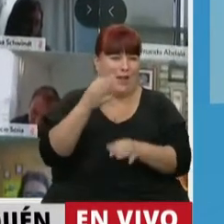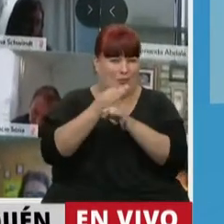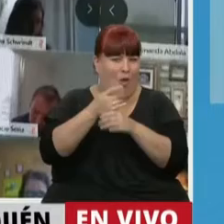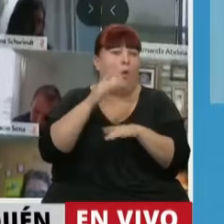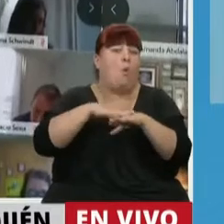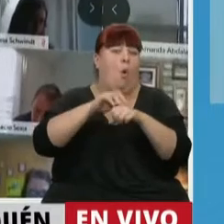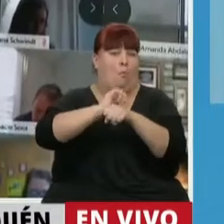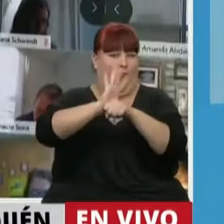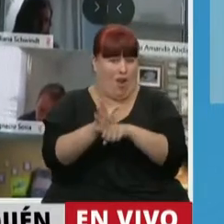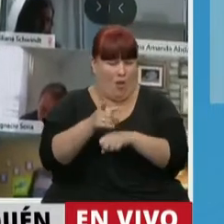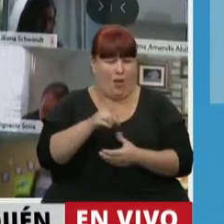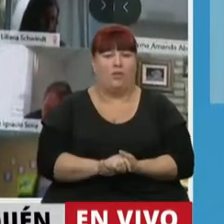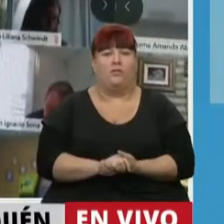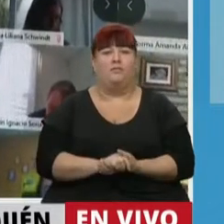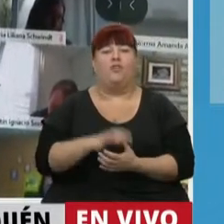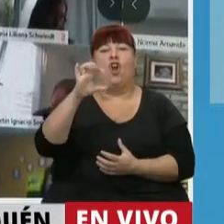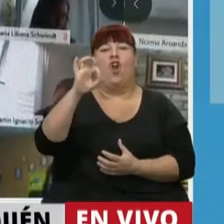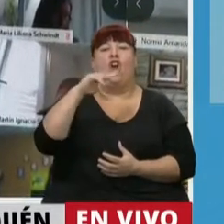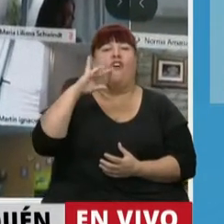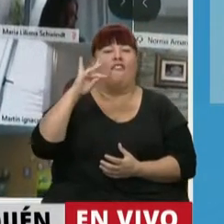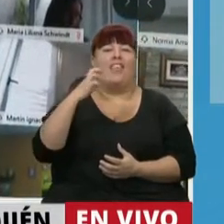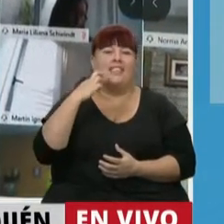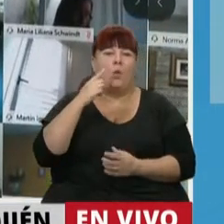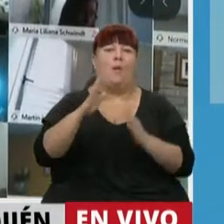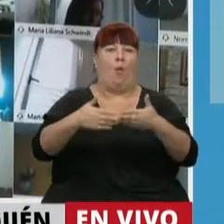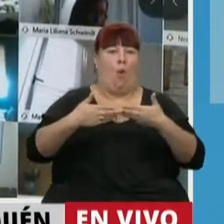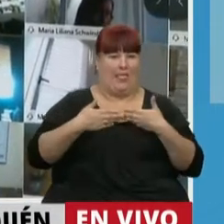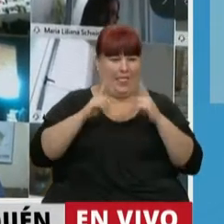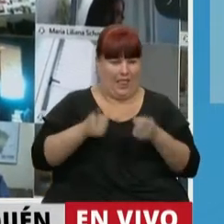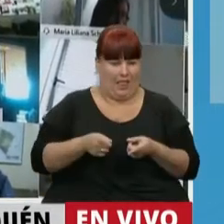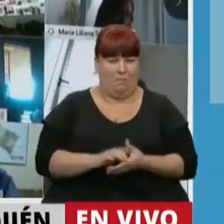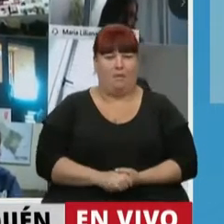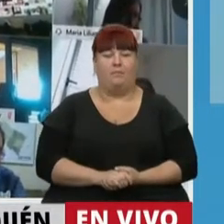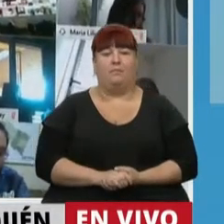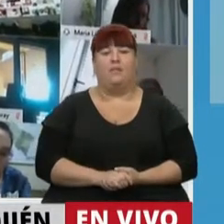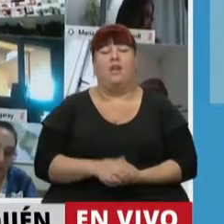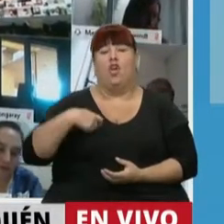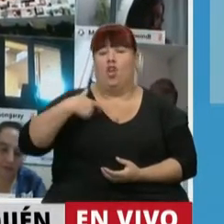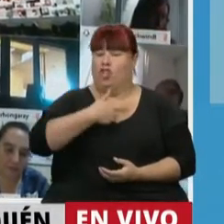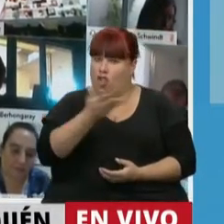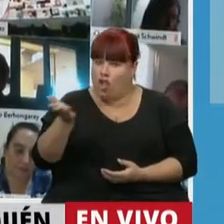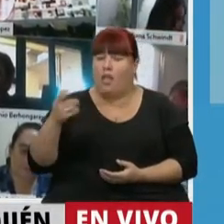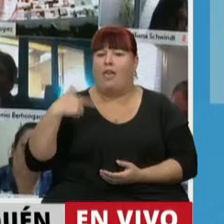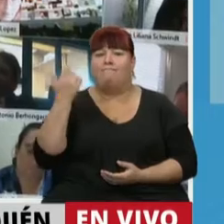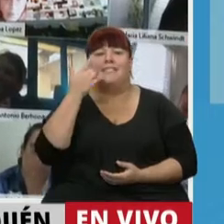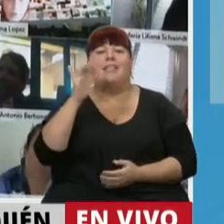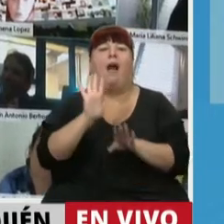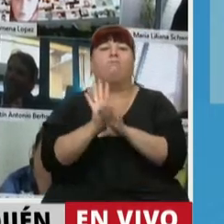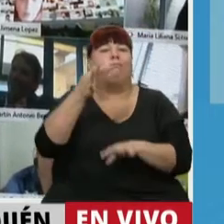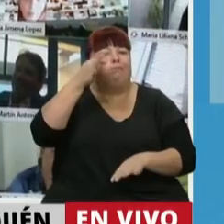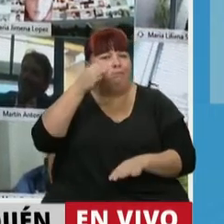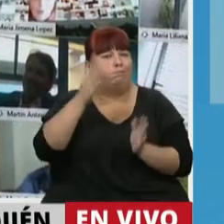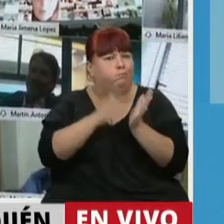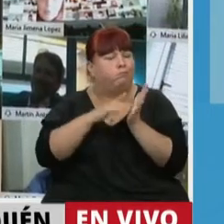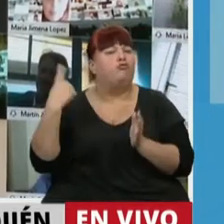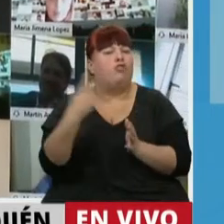producto de la pandemia, del COVID-19 y la cuarentena. Como sociedad fuimos testigos de un